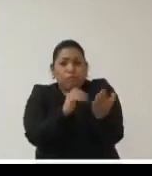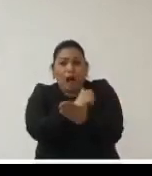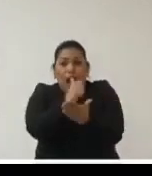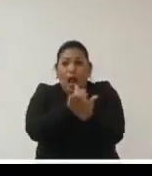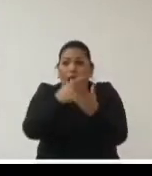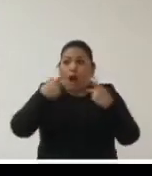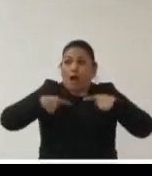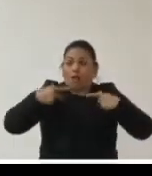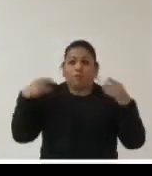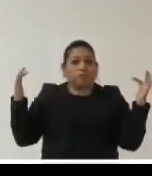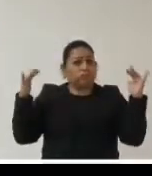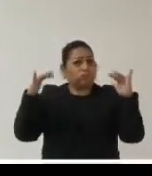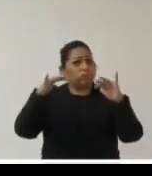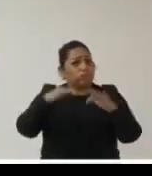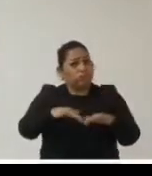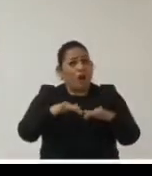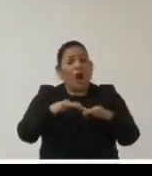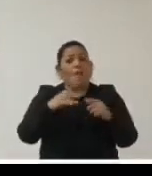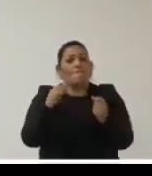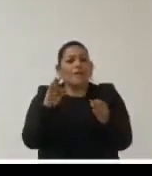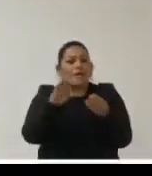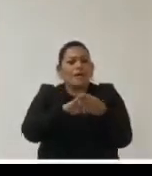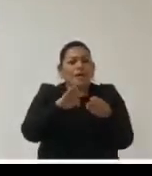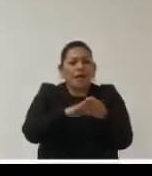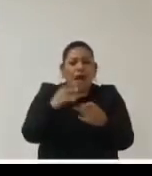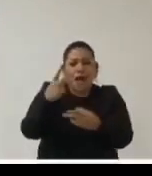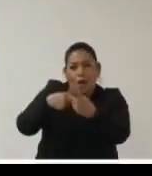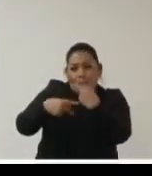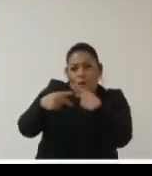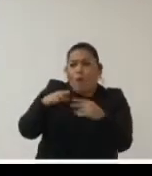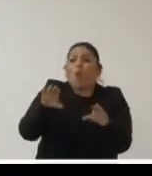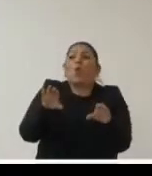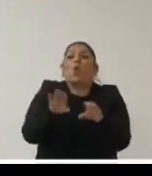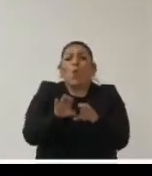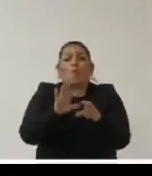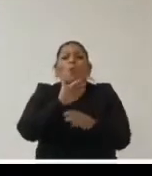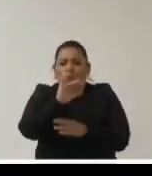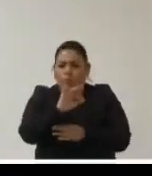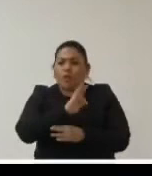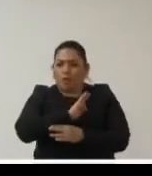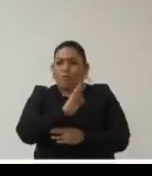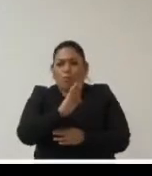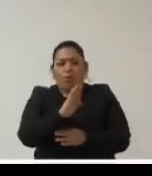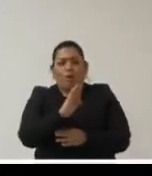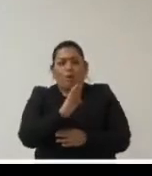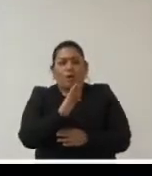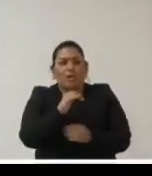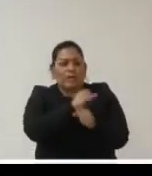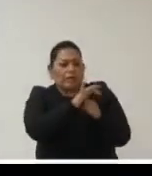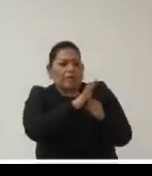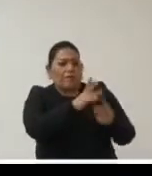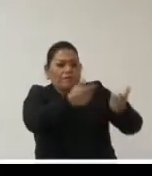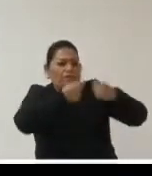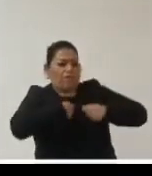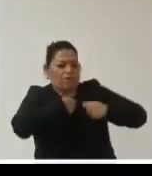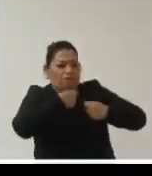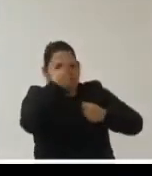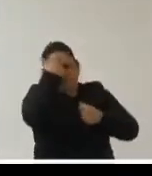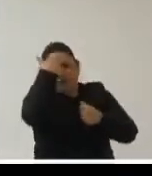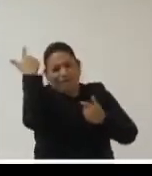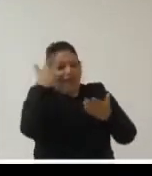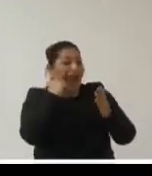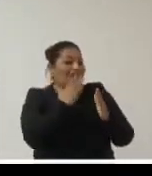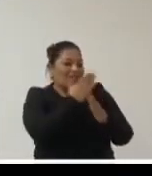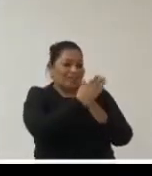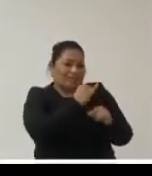ciudadanía a los a cómo cómo pueda hacerse de la información de manera fácil